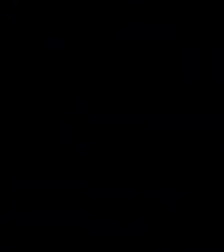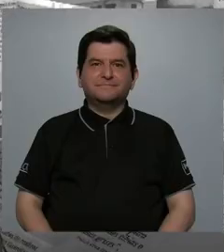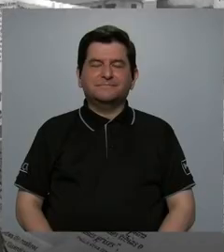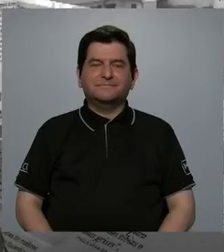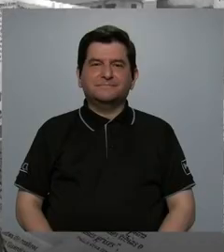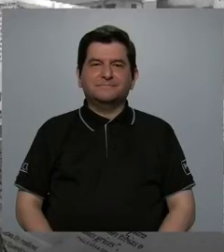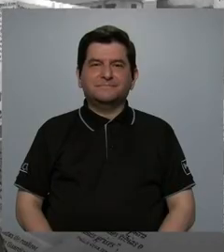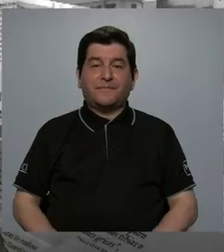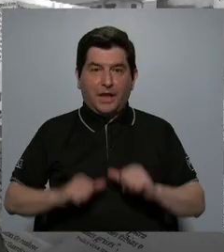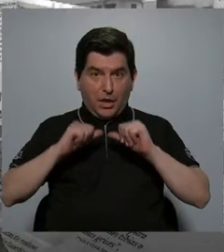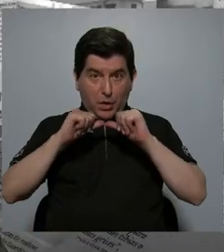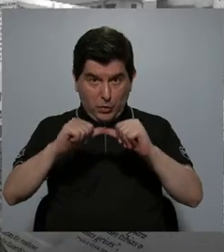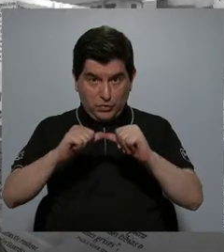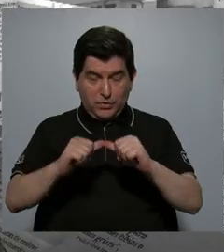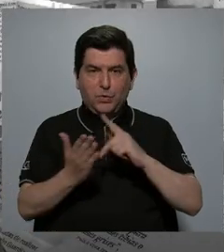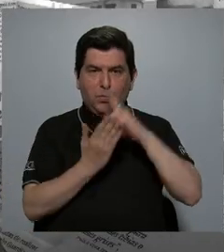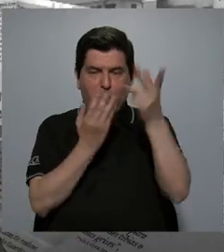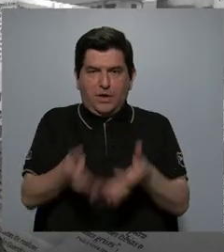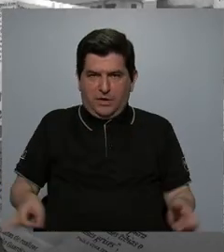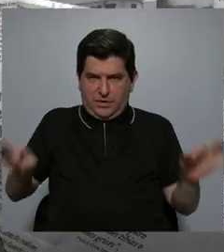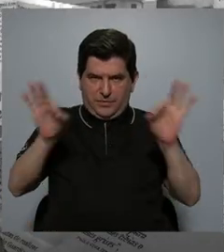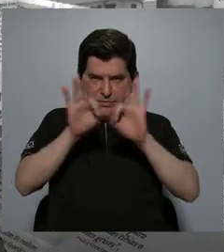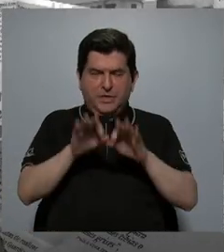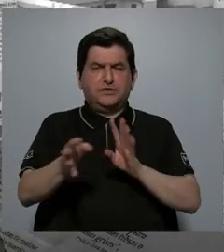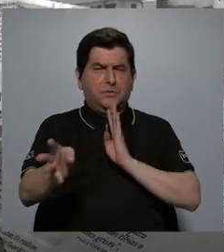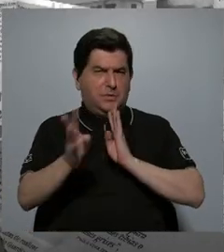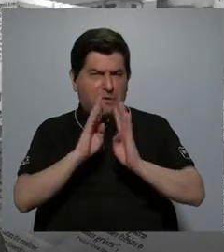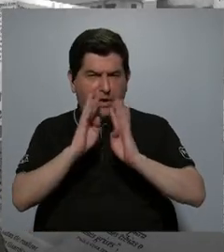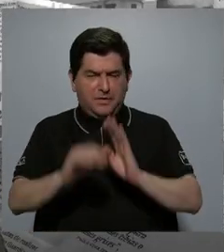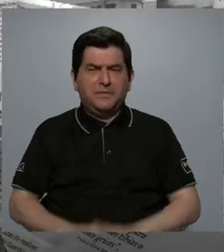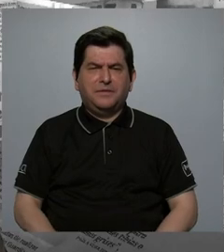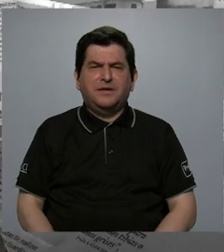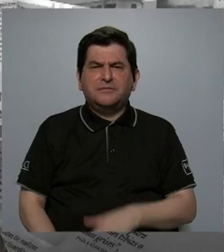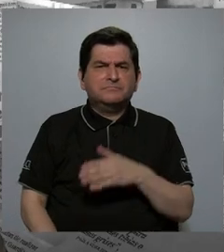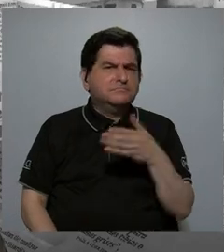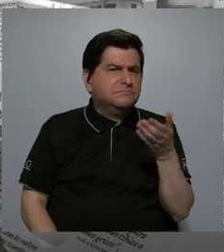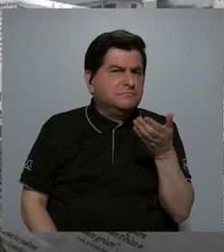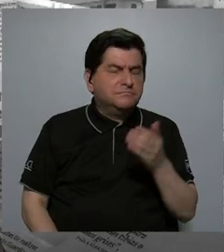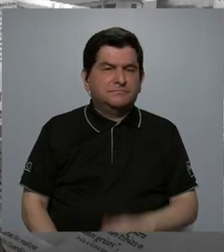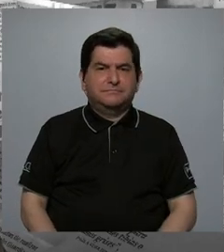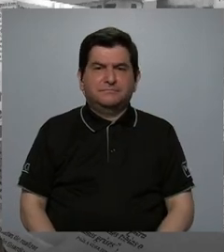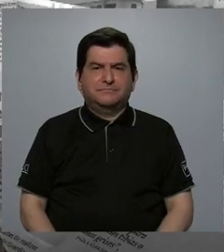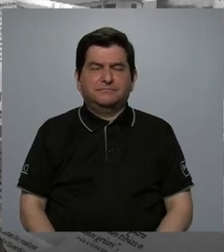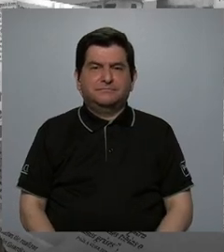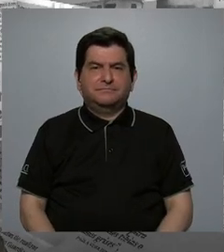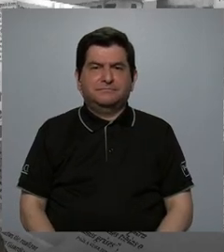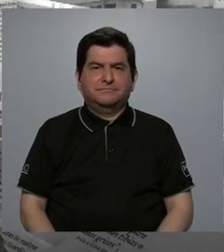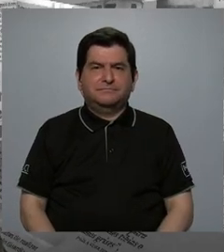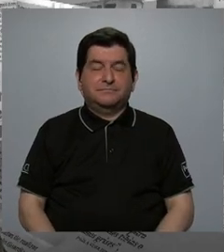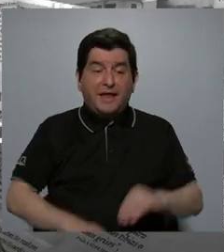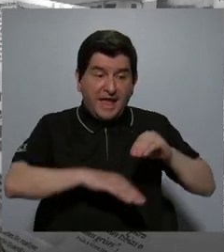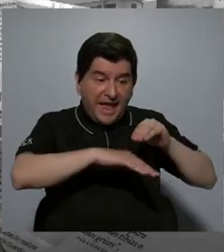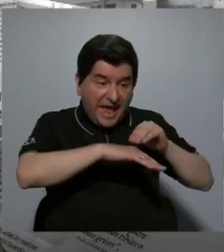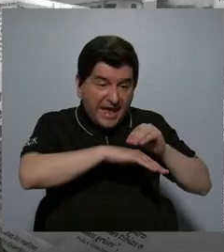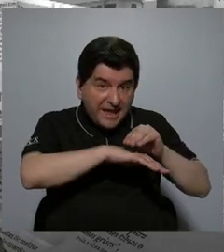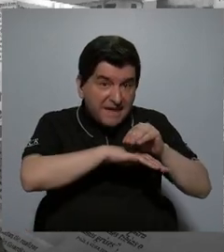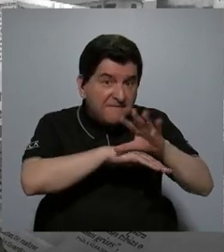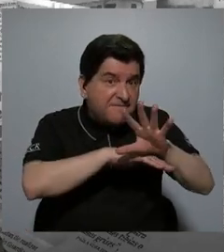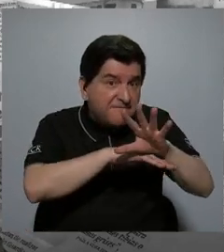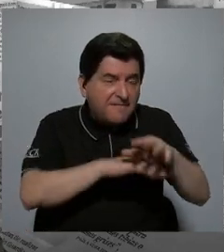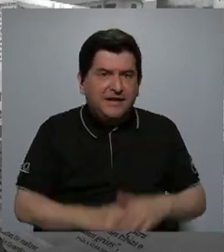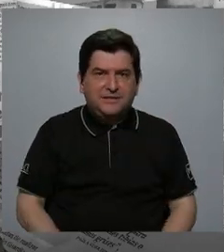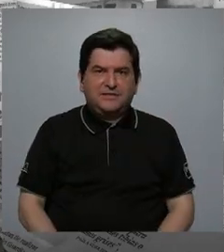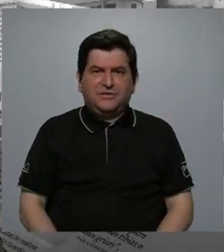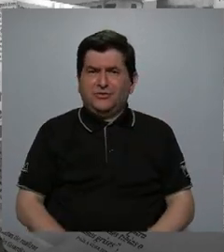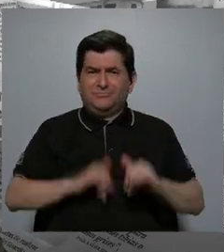Estamos de regreso con lo que importa y estamos hablando sobre los efectos de